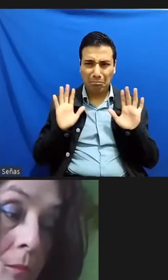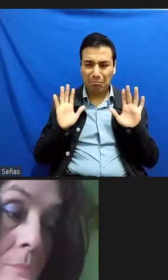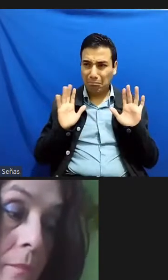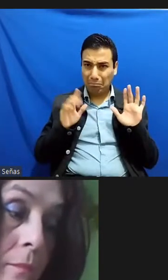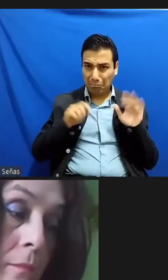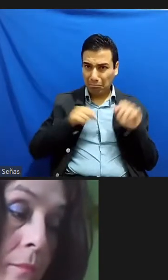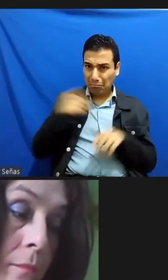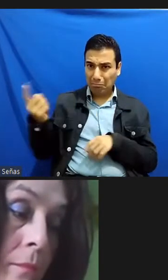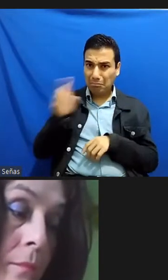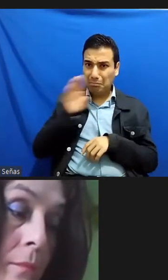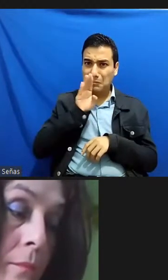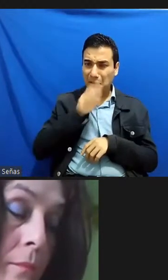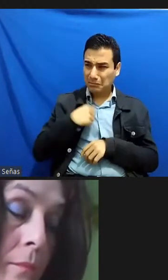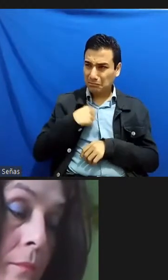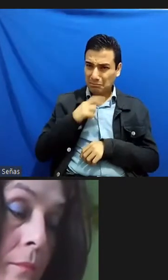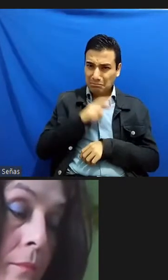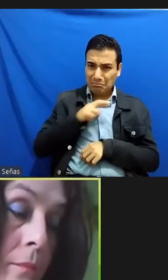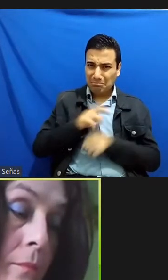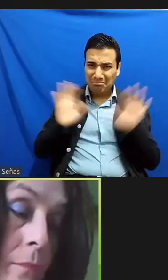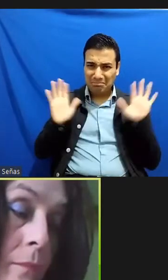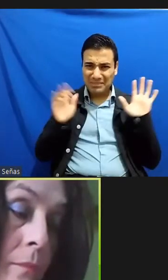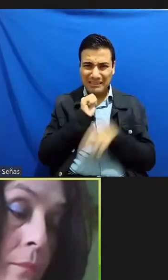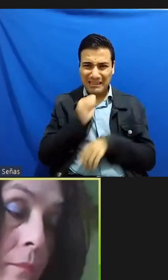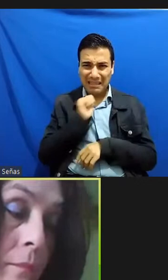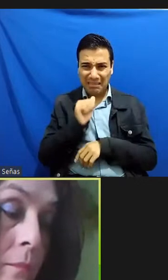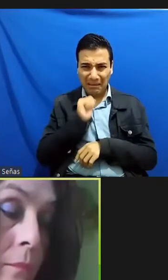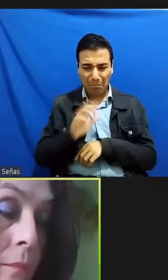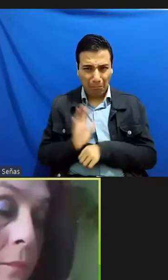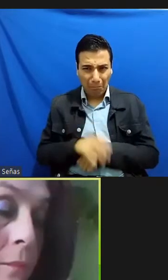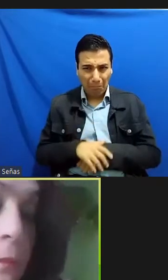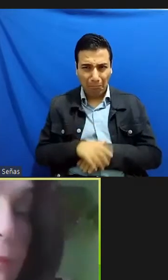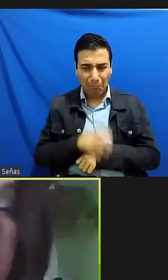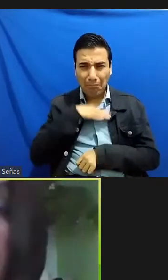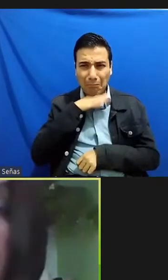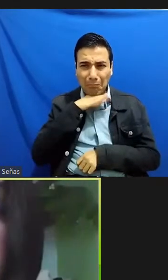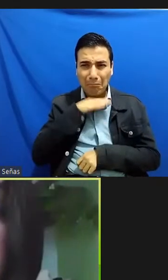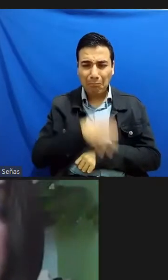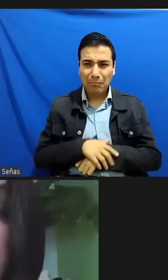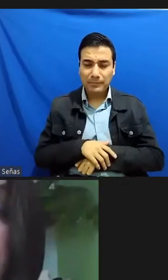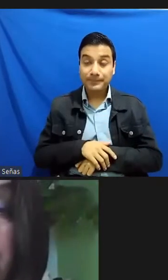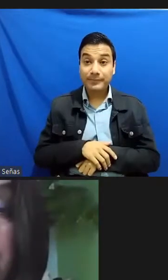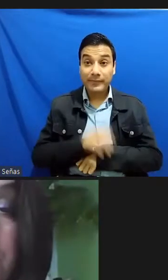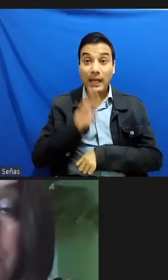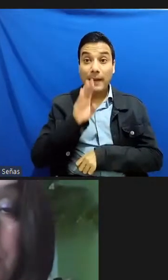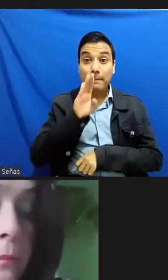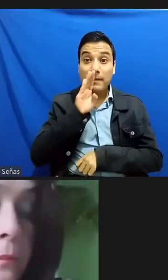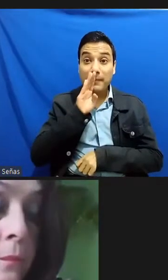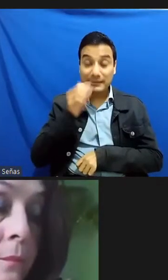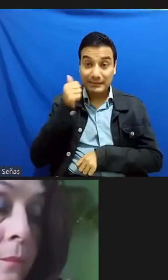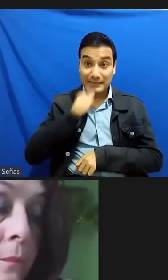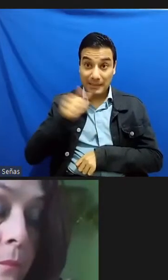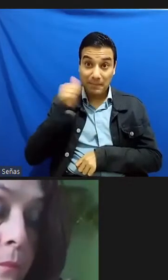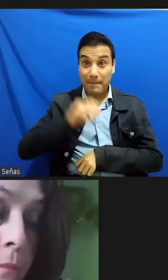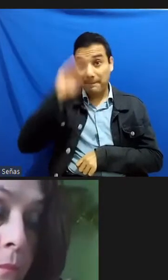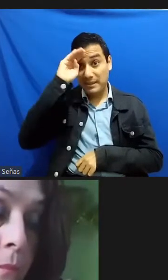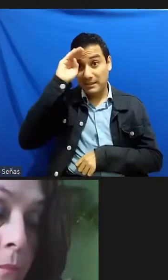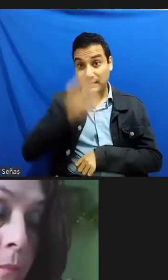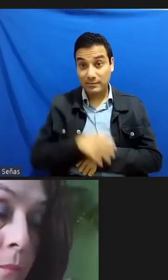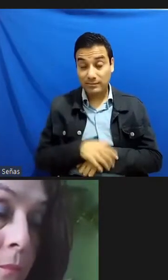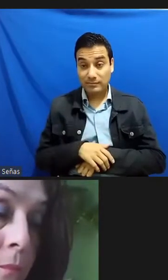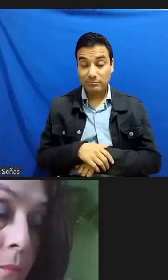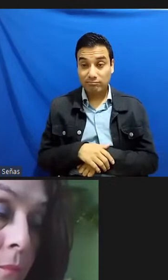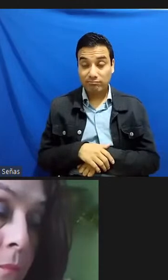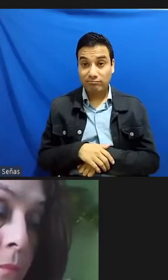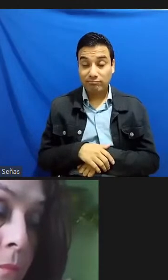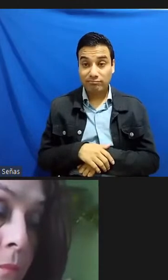sentimiento de ese orden ¿no? y siempre también puso en duda como que se había tomado la